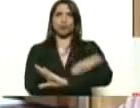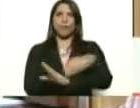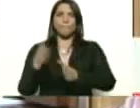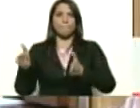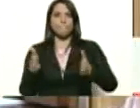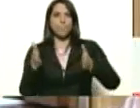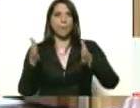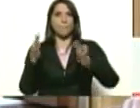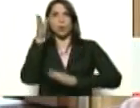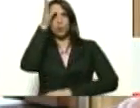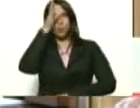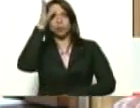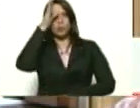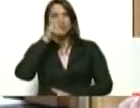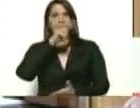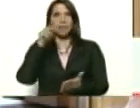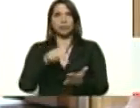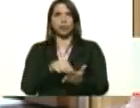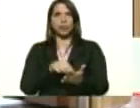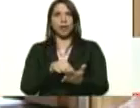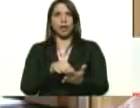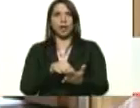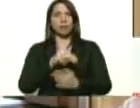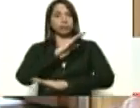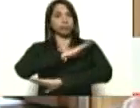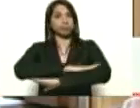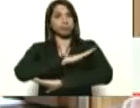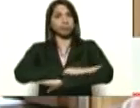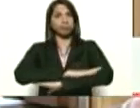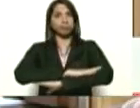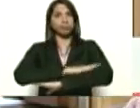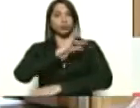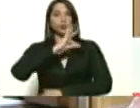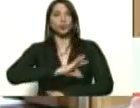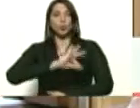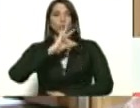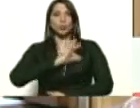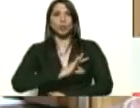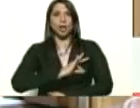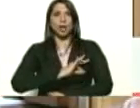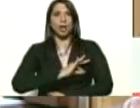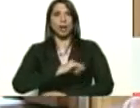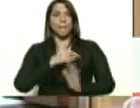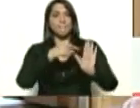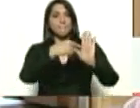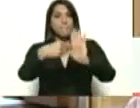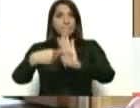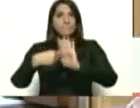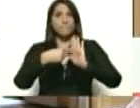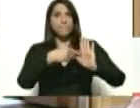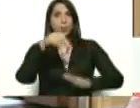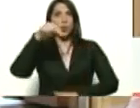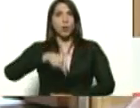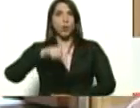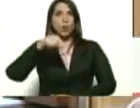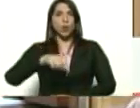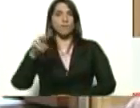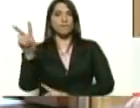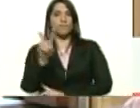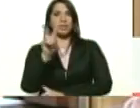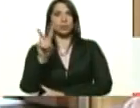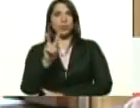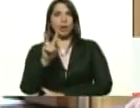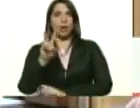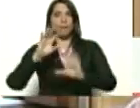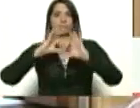de la conciencia nacional, de la disciplina social que está demostrando hoy ejemplarmente Venezuela al mundo